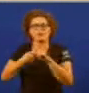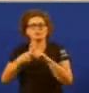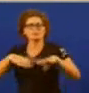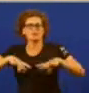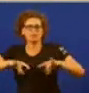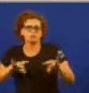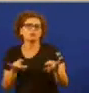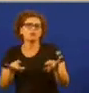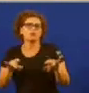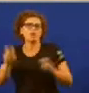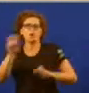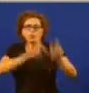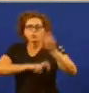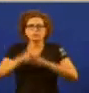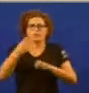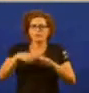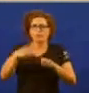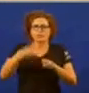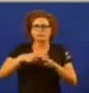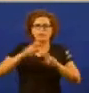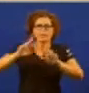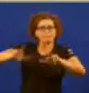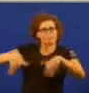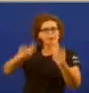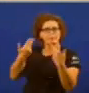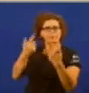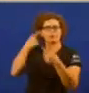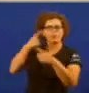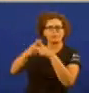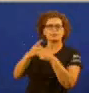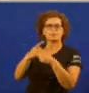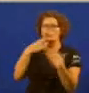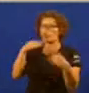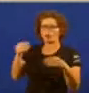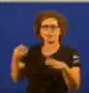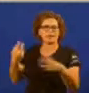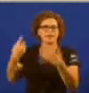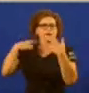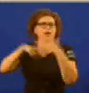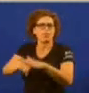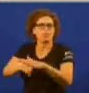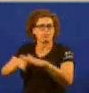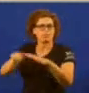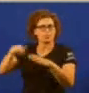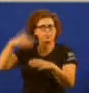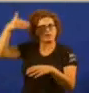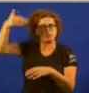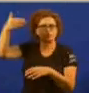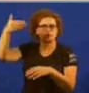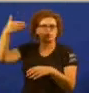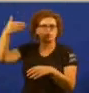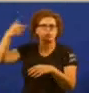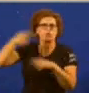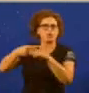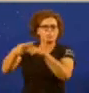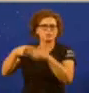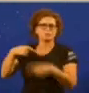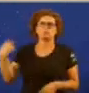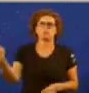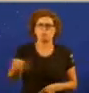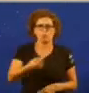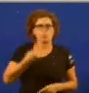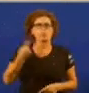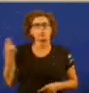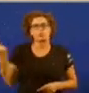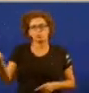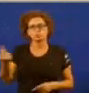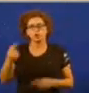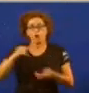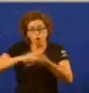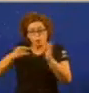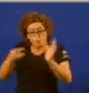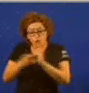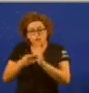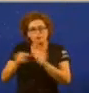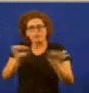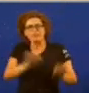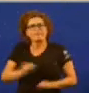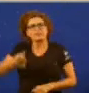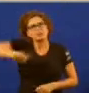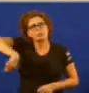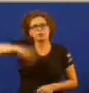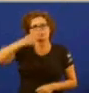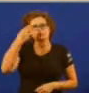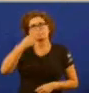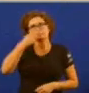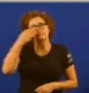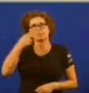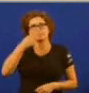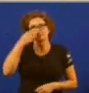unha política que permita integrar a mocedade no futuro que temos que compartir entre todos un proxecto que defenda os nosos